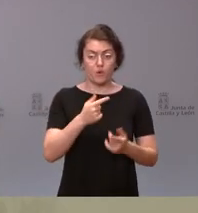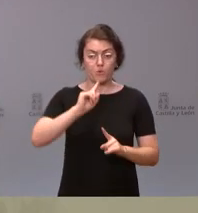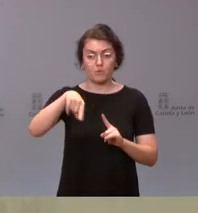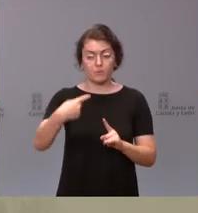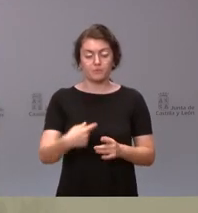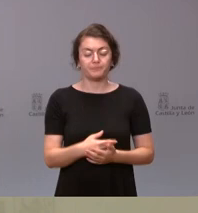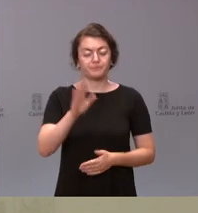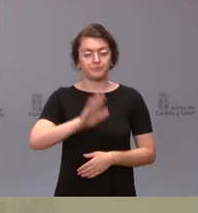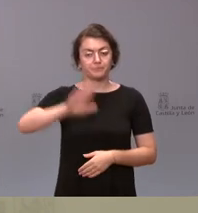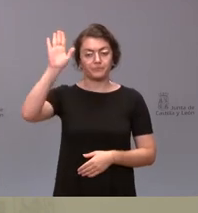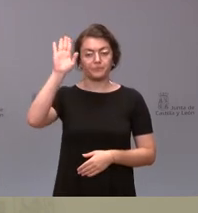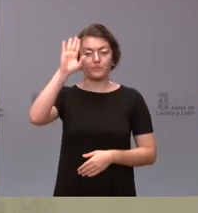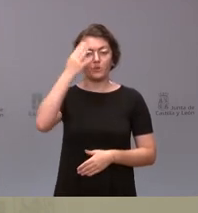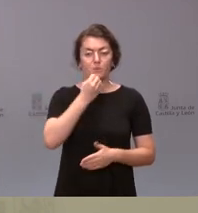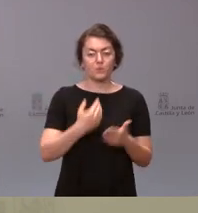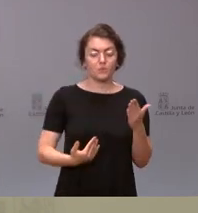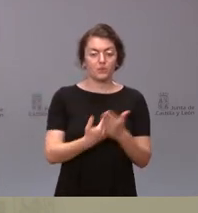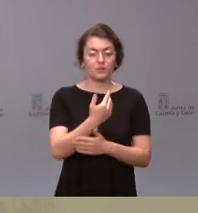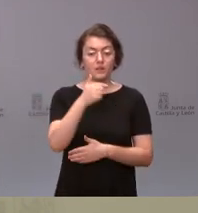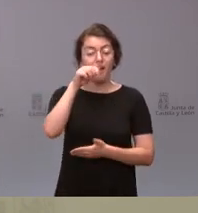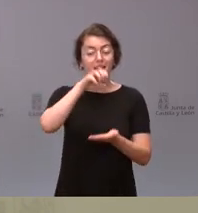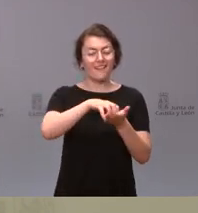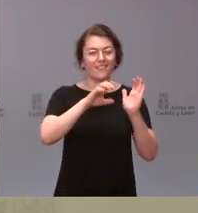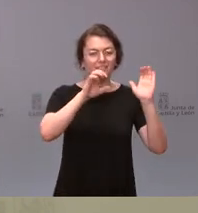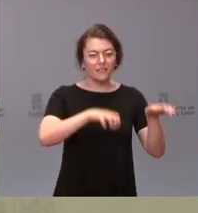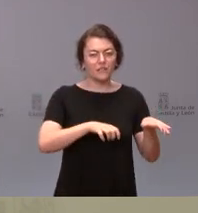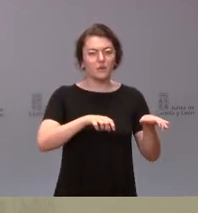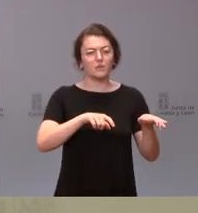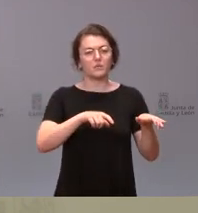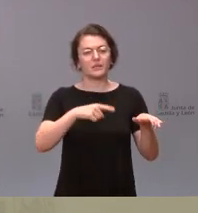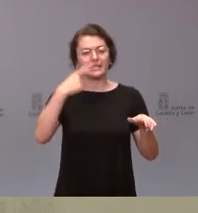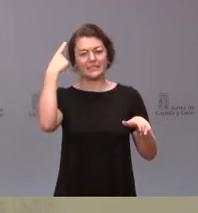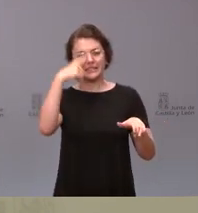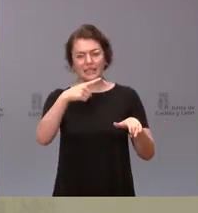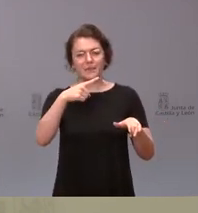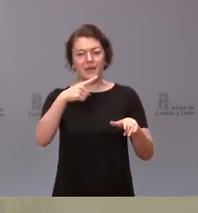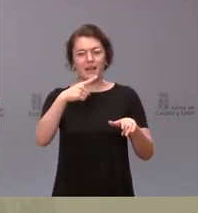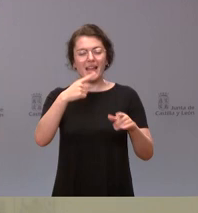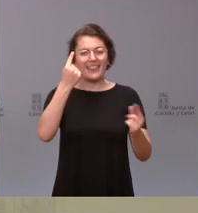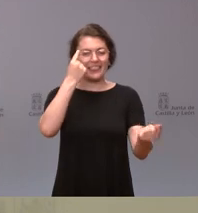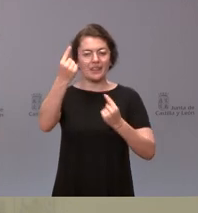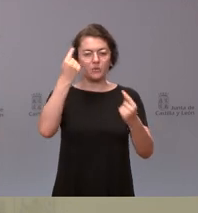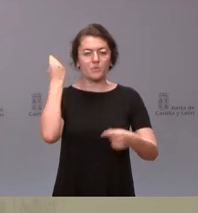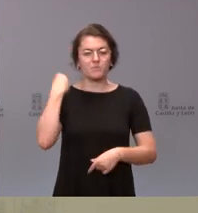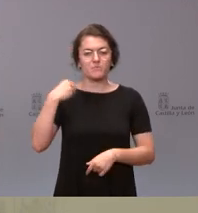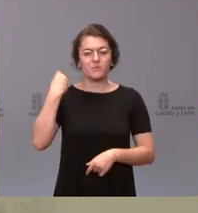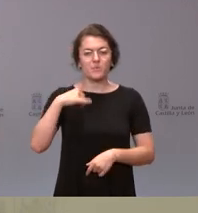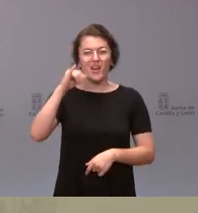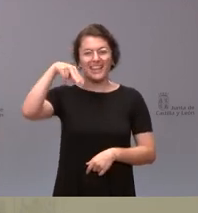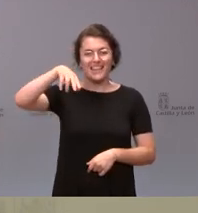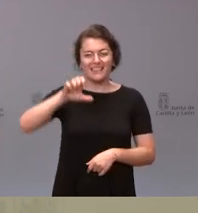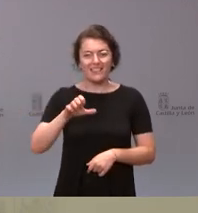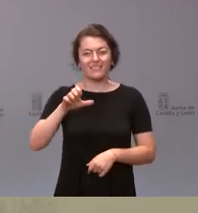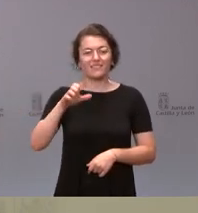Hola. Hola, buenos días. Sí, buenos días. Castilla y León, se conoció ayer los datos del INE, que anotó el segundo saldo vegetativo